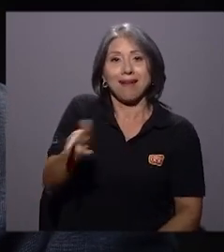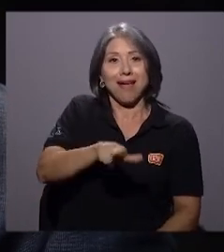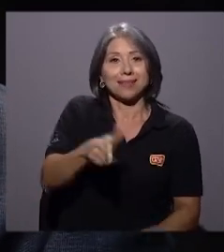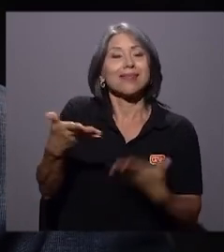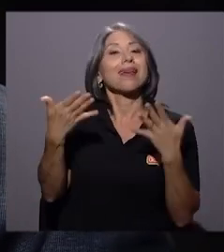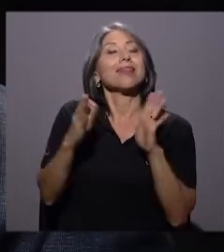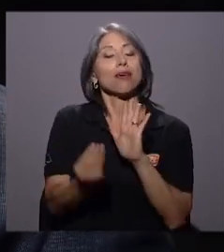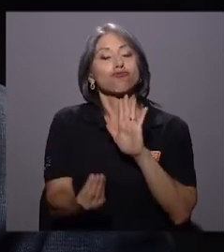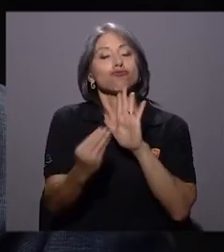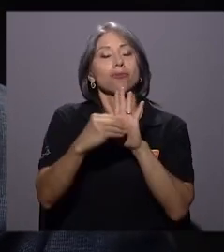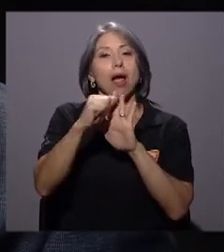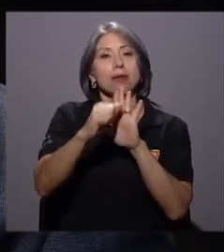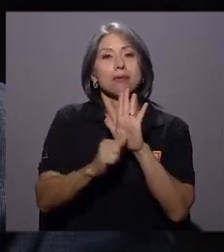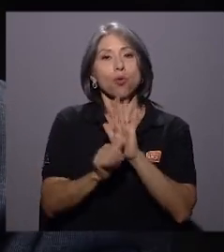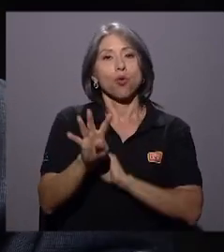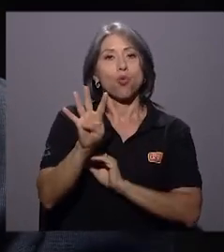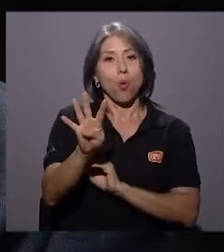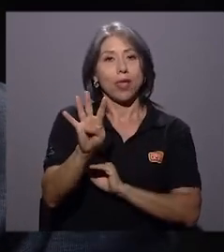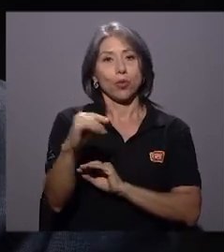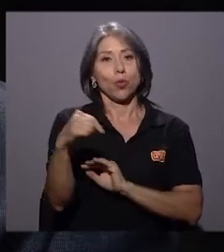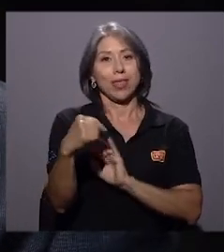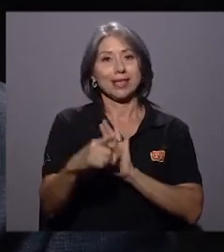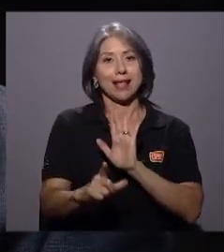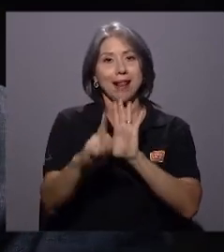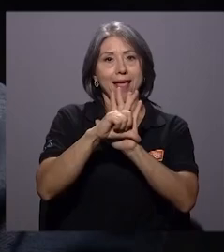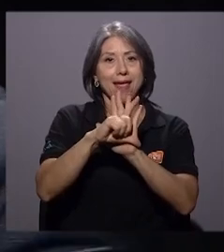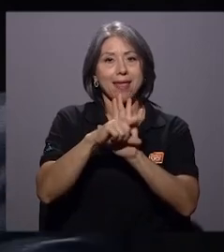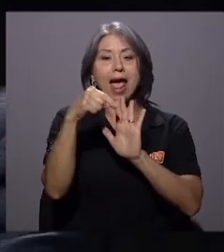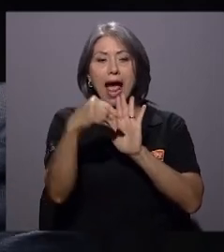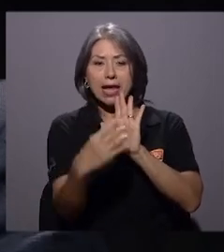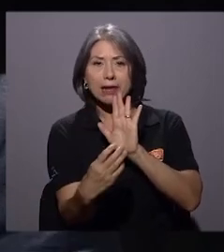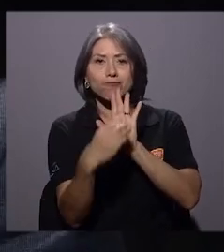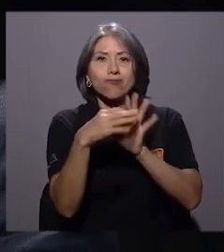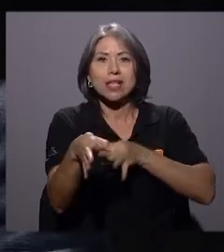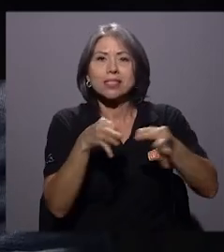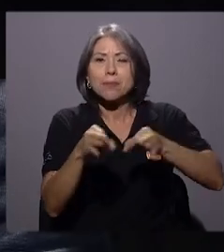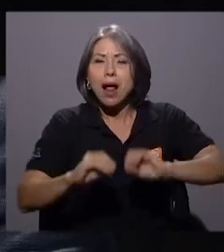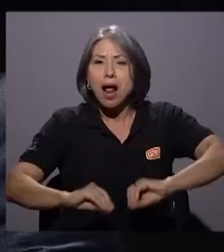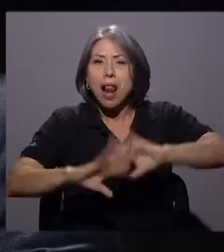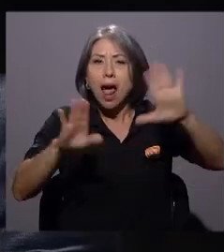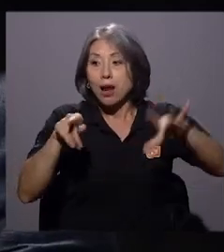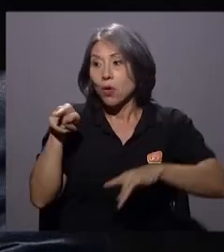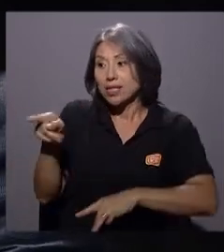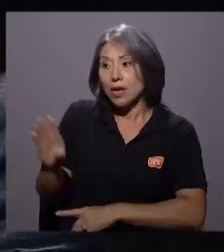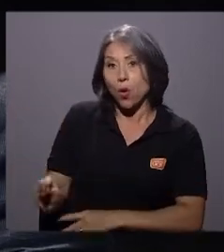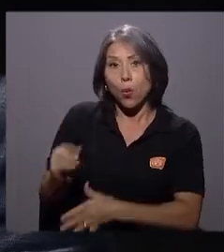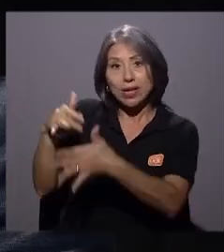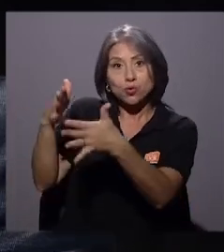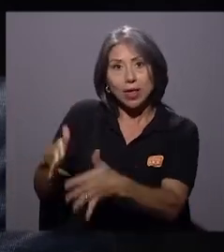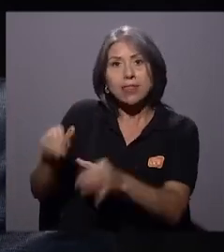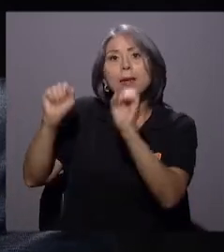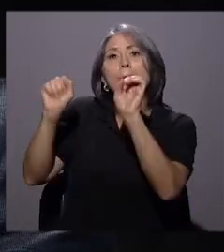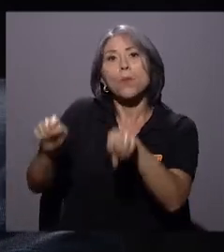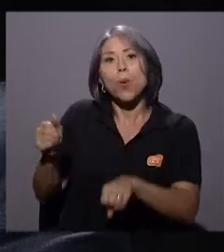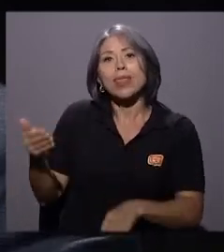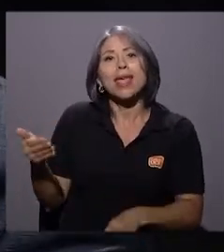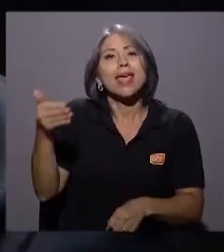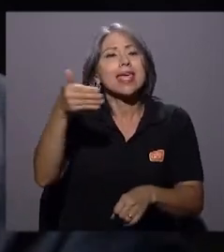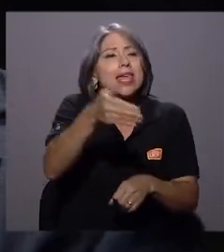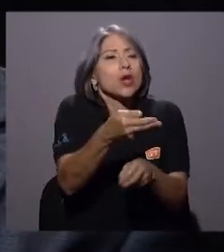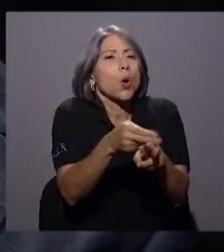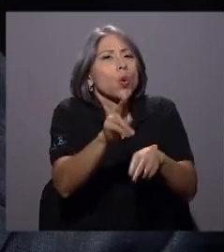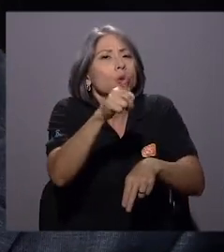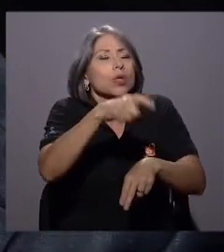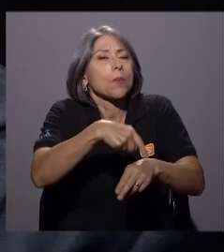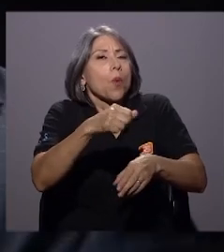4 de esta normativa definimos claramente que el joven tendrá la posibilidad de ir a practicar periodos muy cortos que